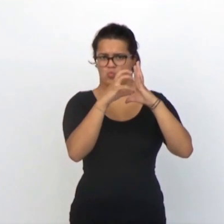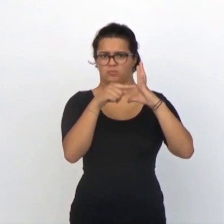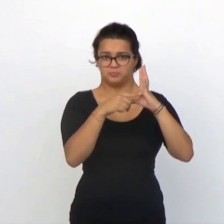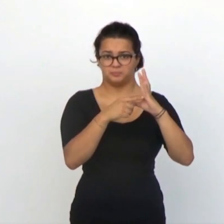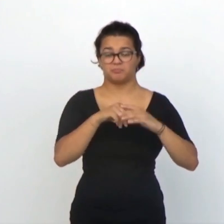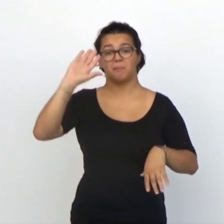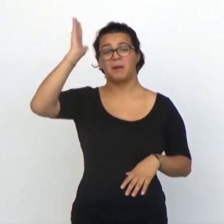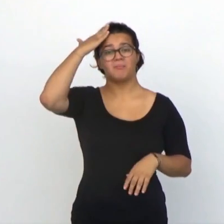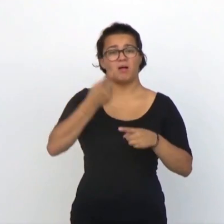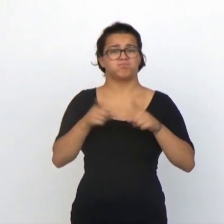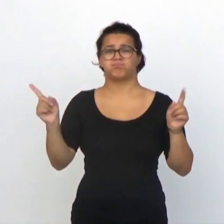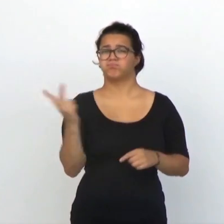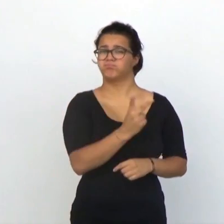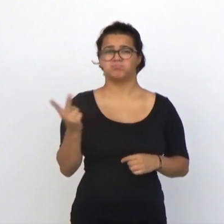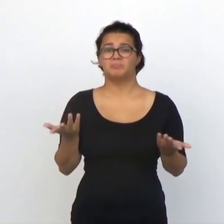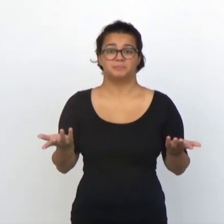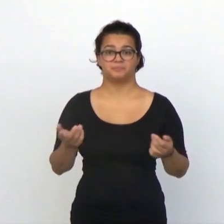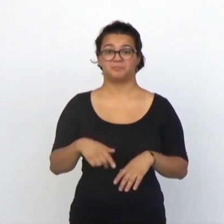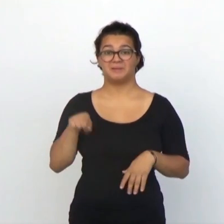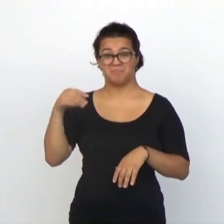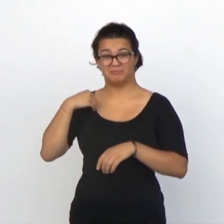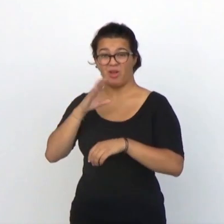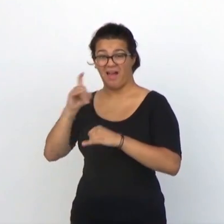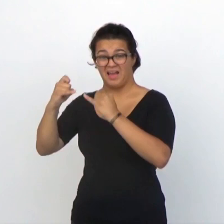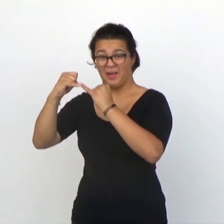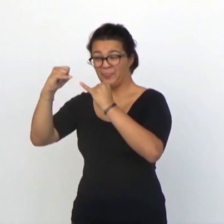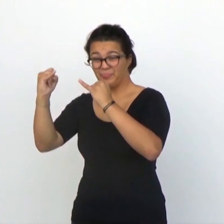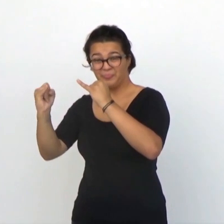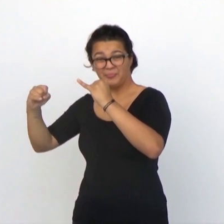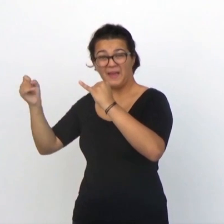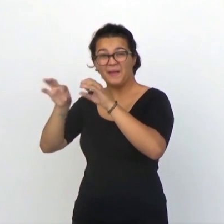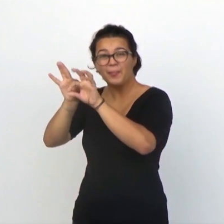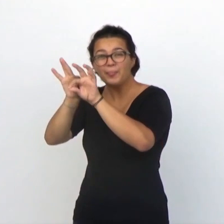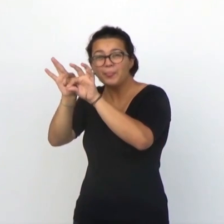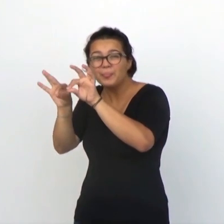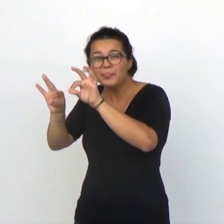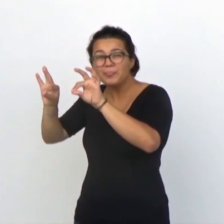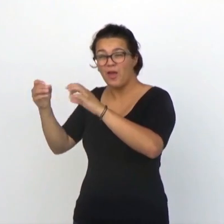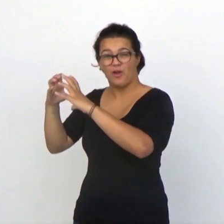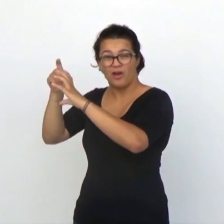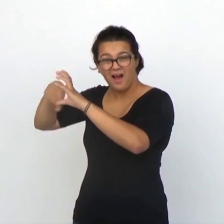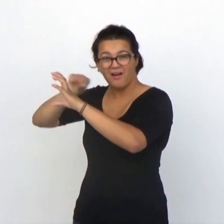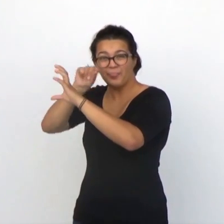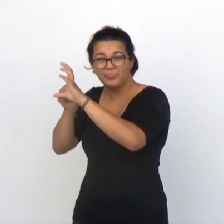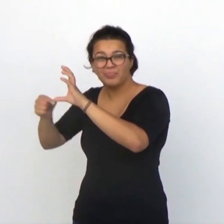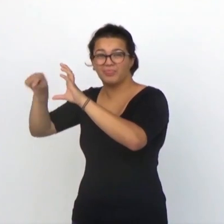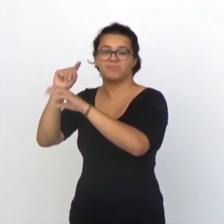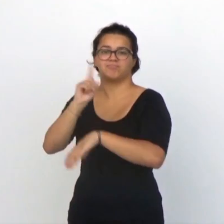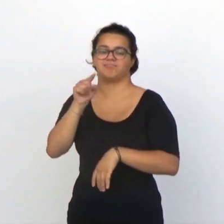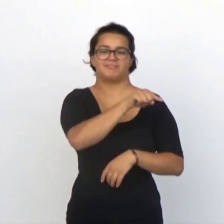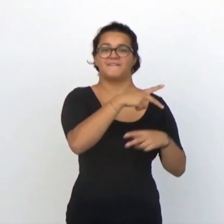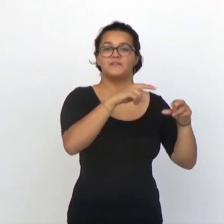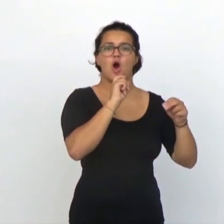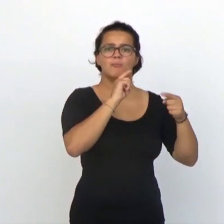La principal diferencia es que ahora el cable que sale del estimulador no termina en un filamento que se inserta en la copla sino en una pequeña paleta